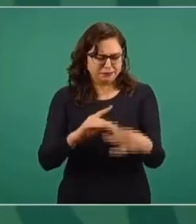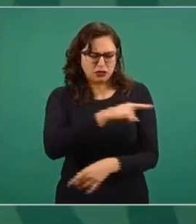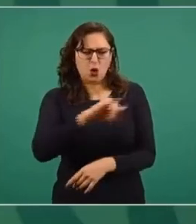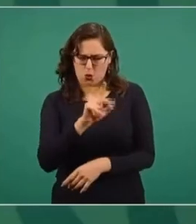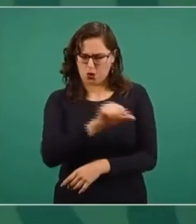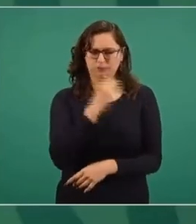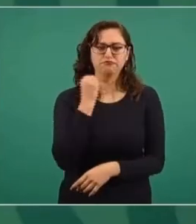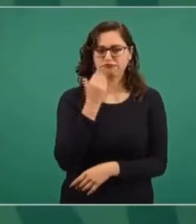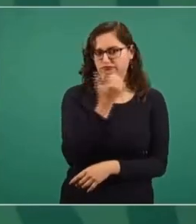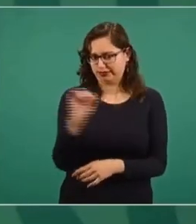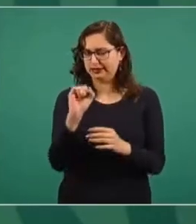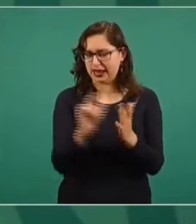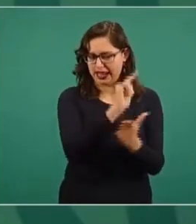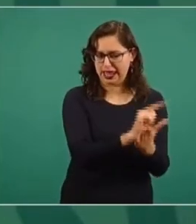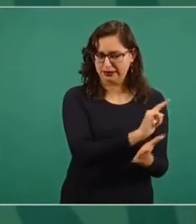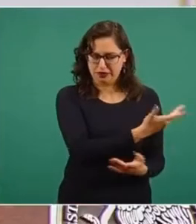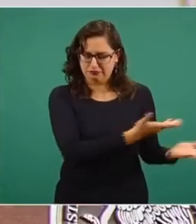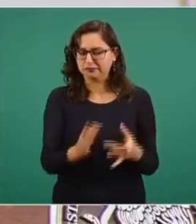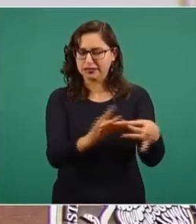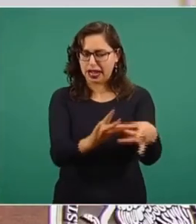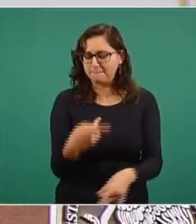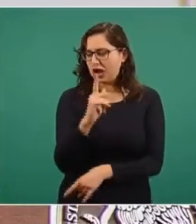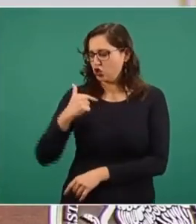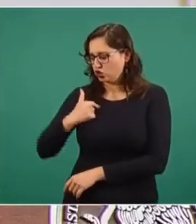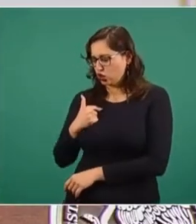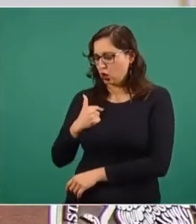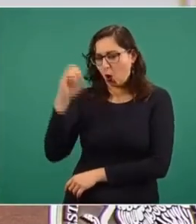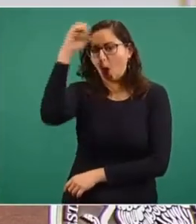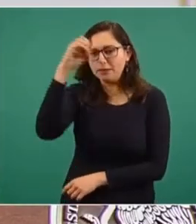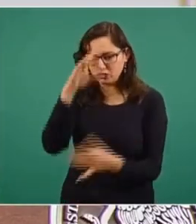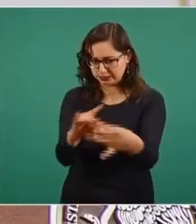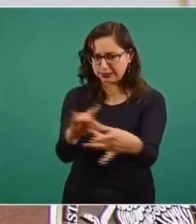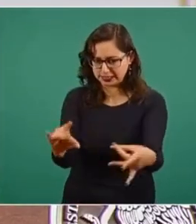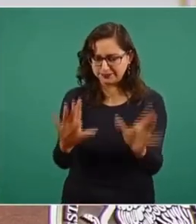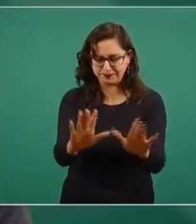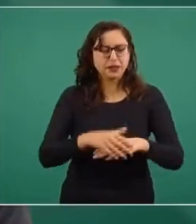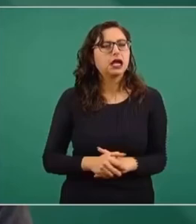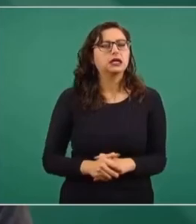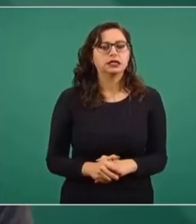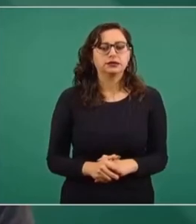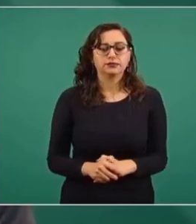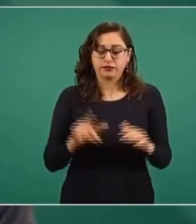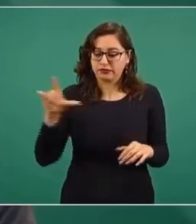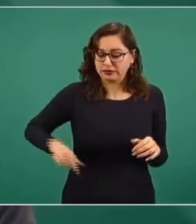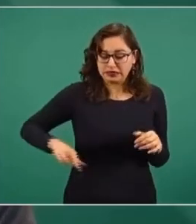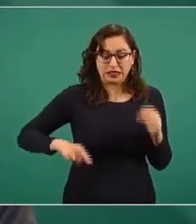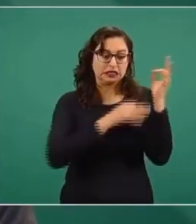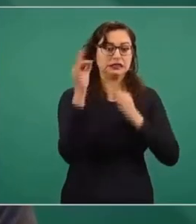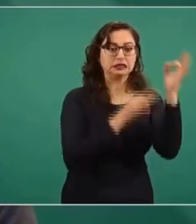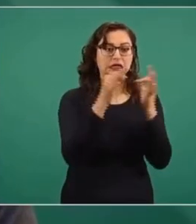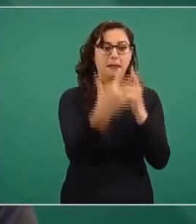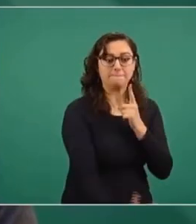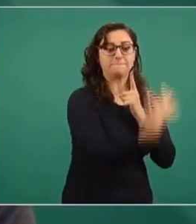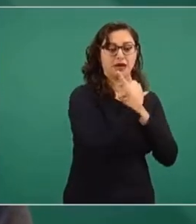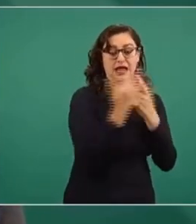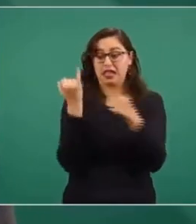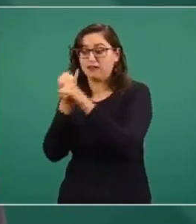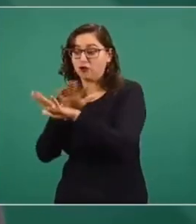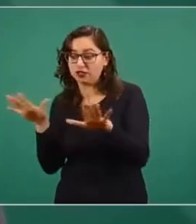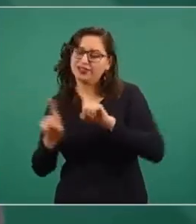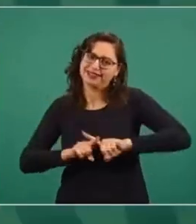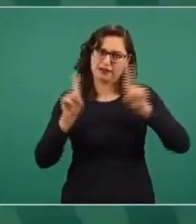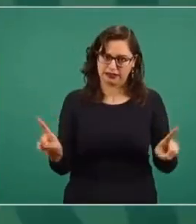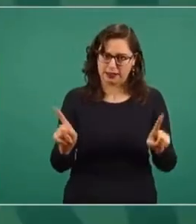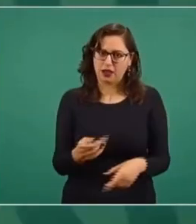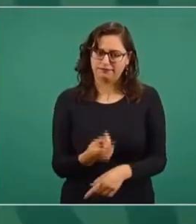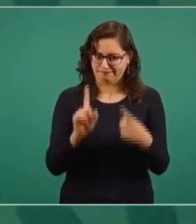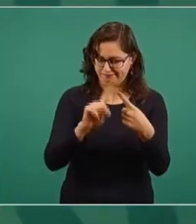Yo lo único que puedo comentar es que no debe de confundirse propaganda con información. ¿Qué es propaganda?